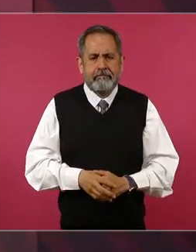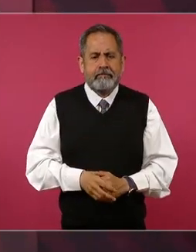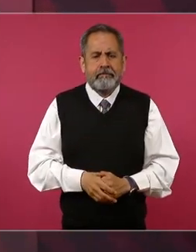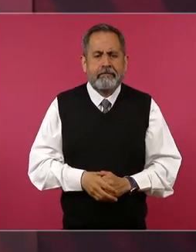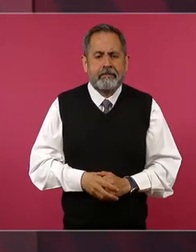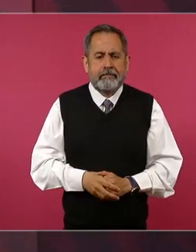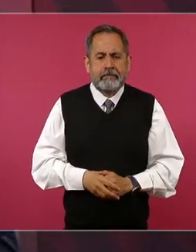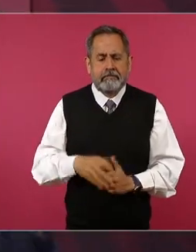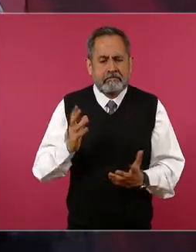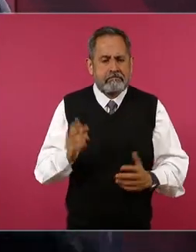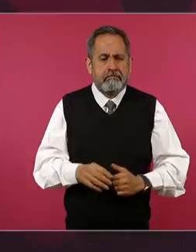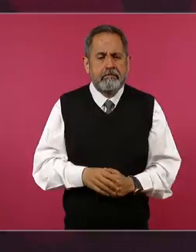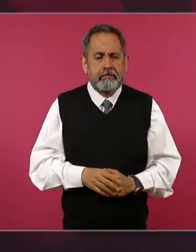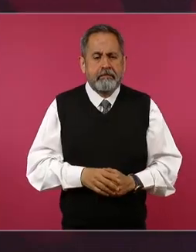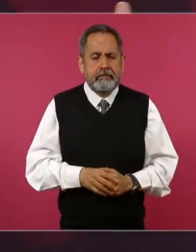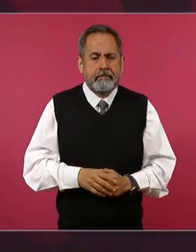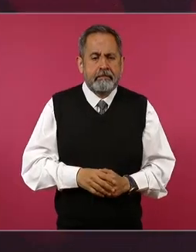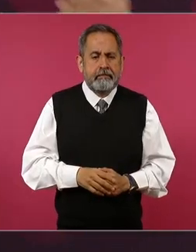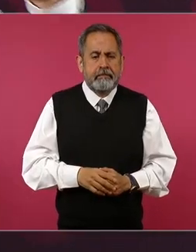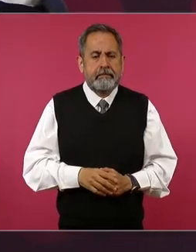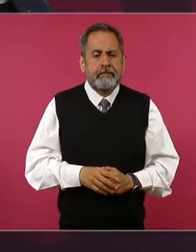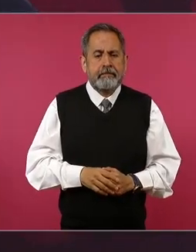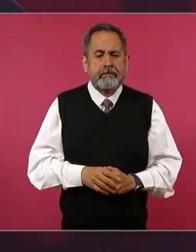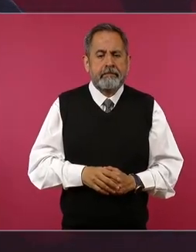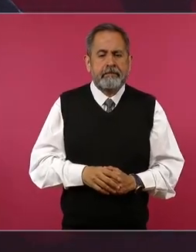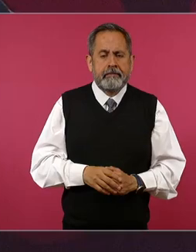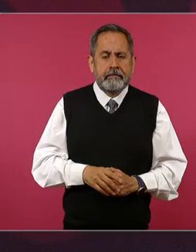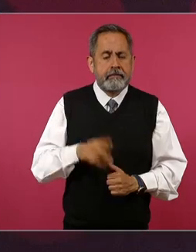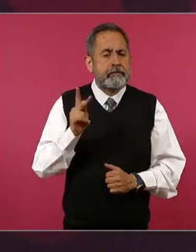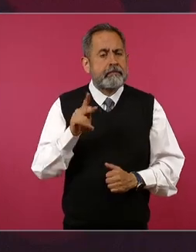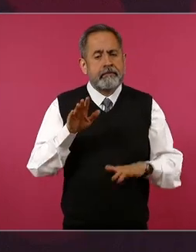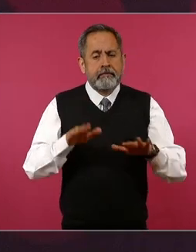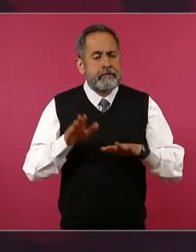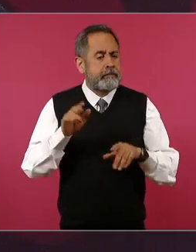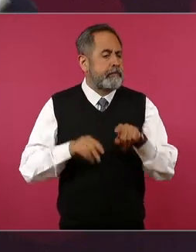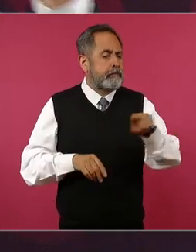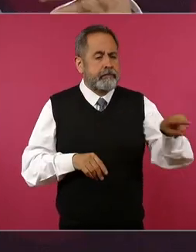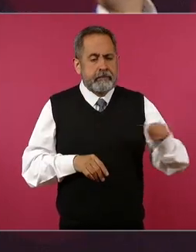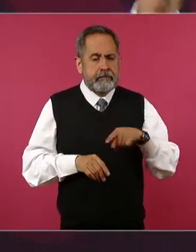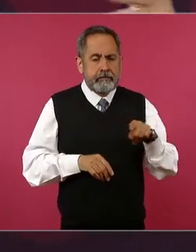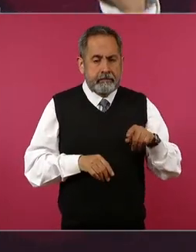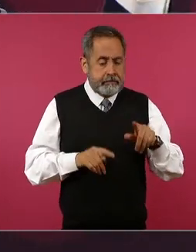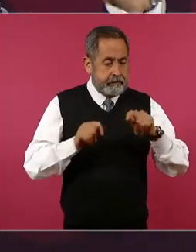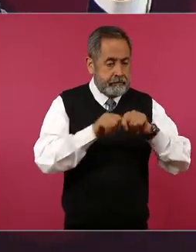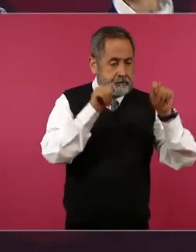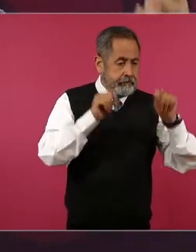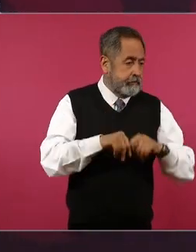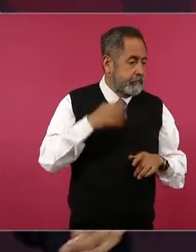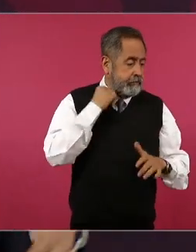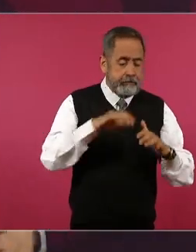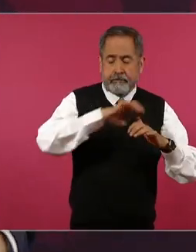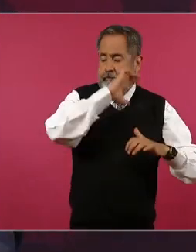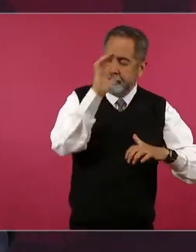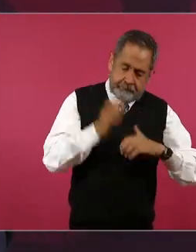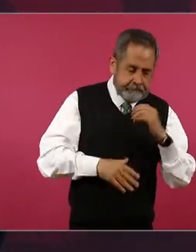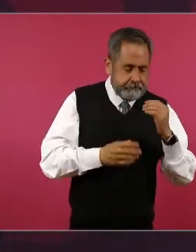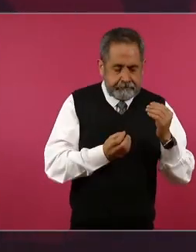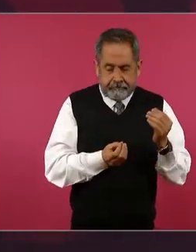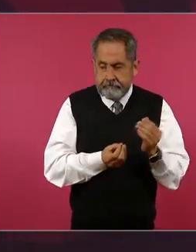Pero muchas veces salen y empiezan a trabajar, no en todos los casos,